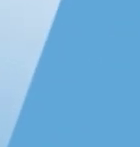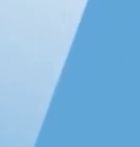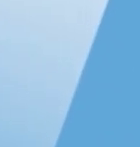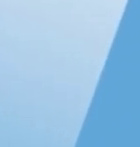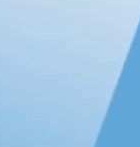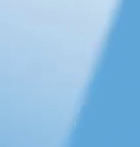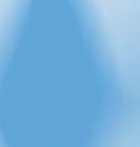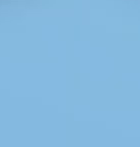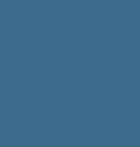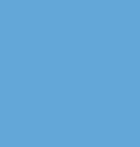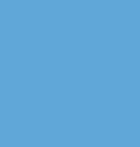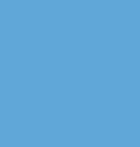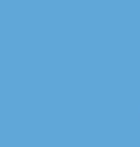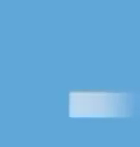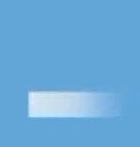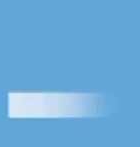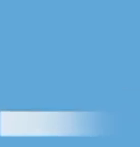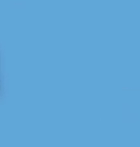Regresamos.